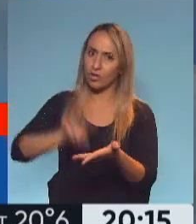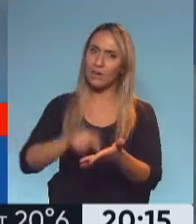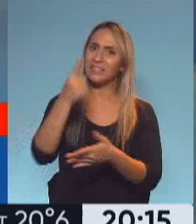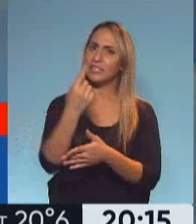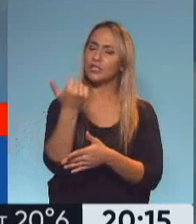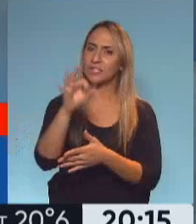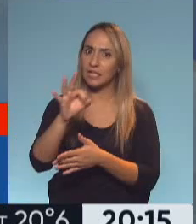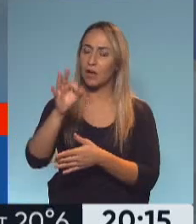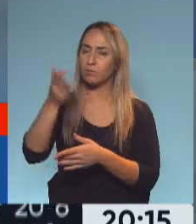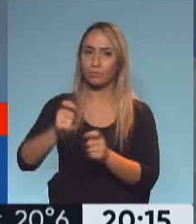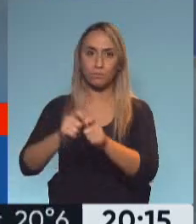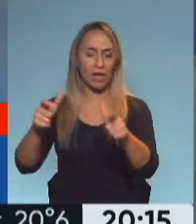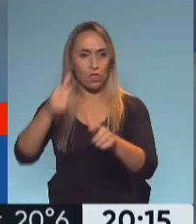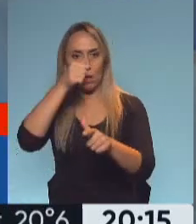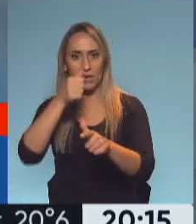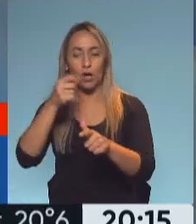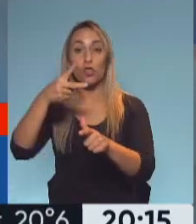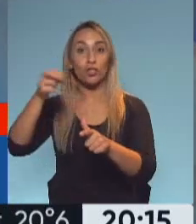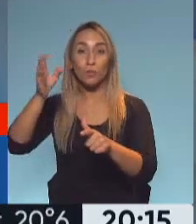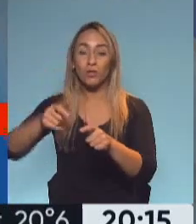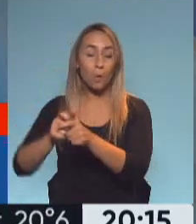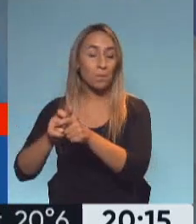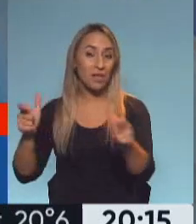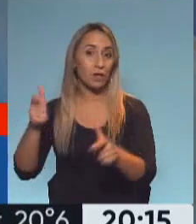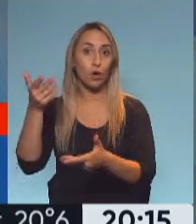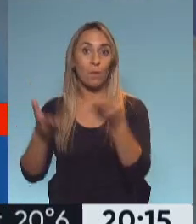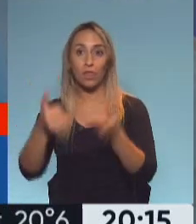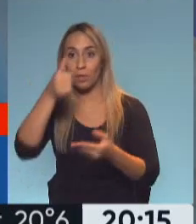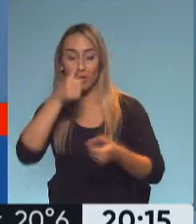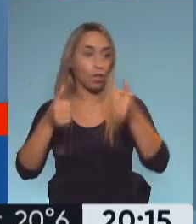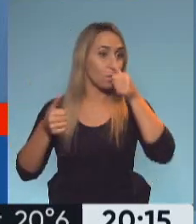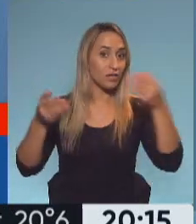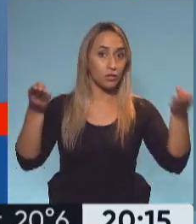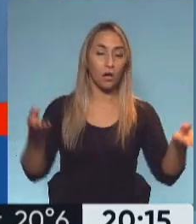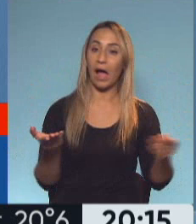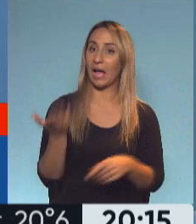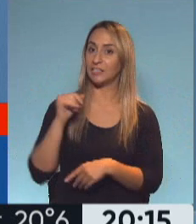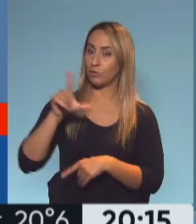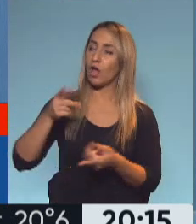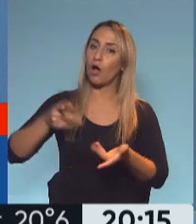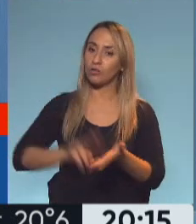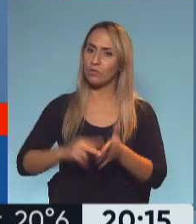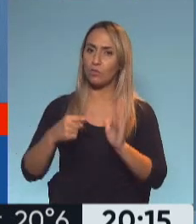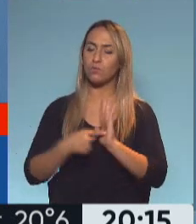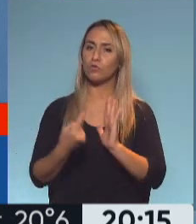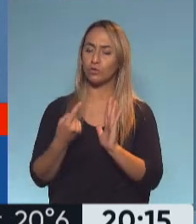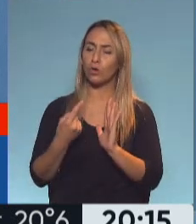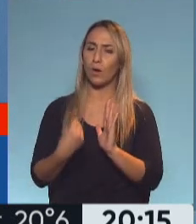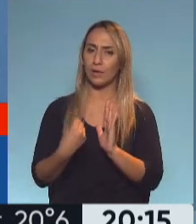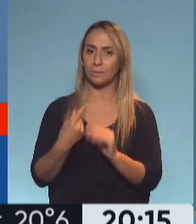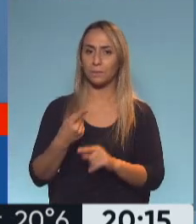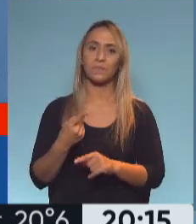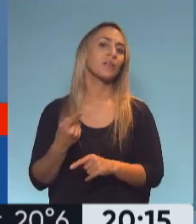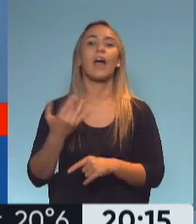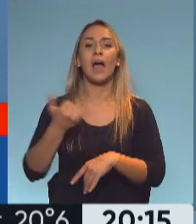ciento. Domingo, más de 200% respecto a la semana anterior. Y ayer lunes se repitió con una particularidad que ayer hubo un